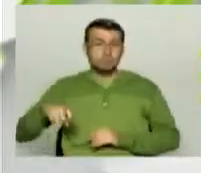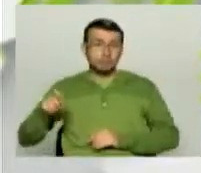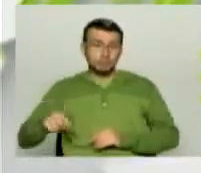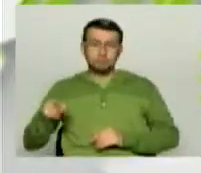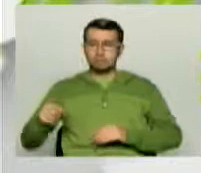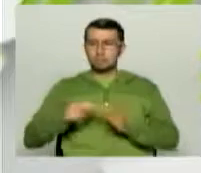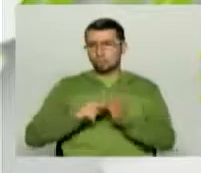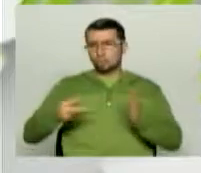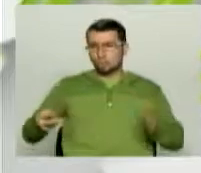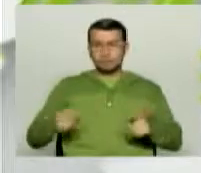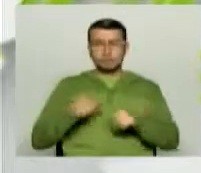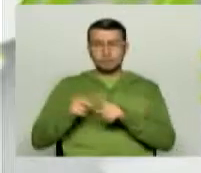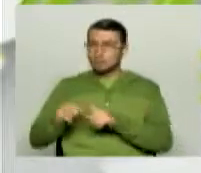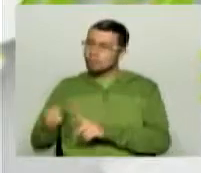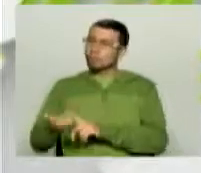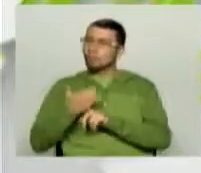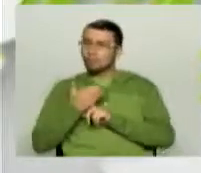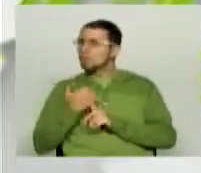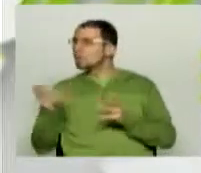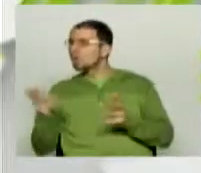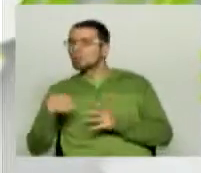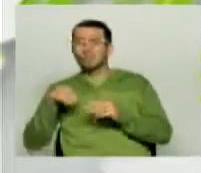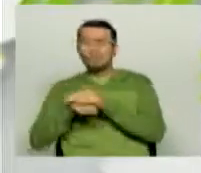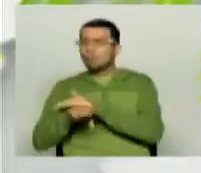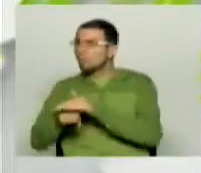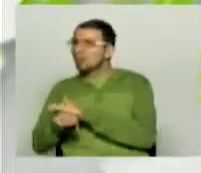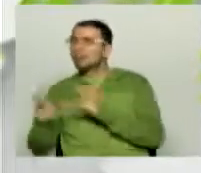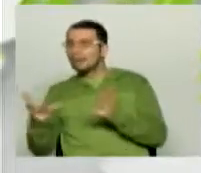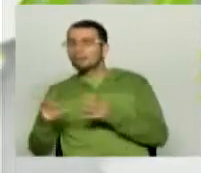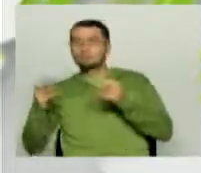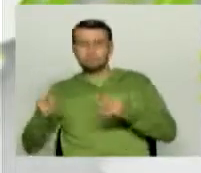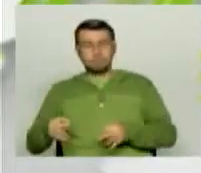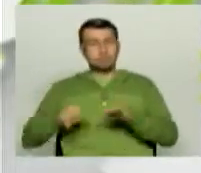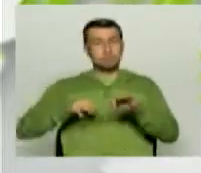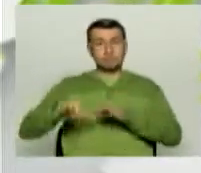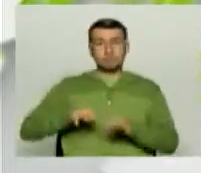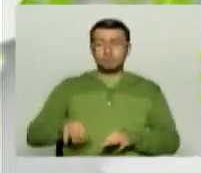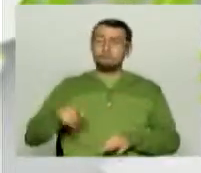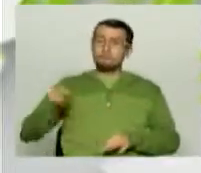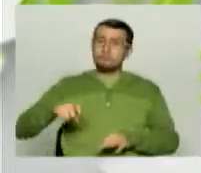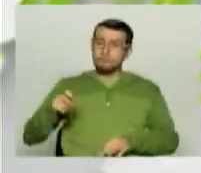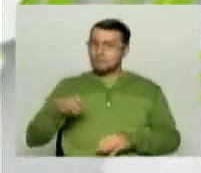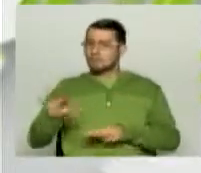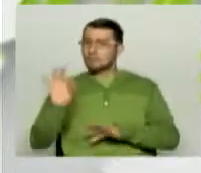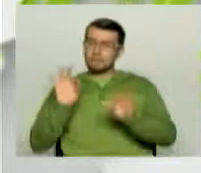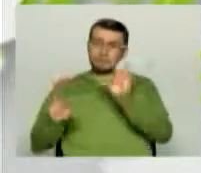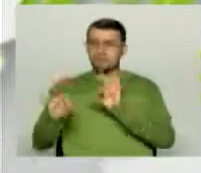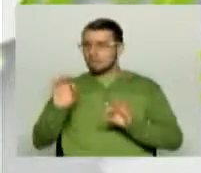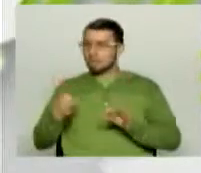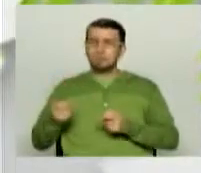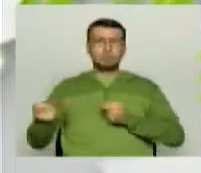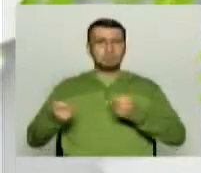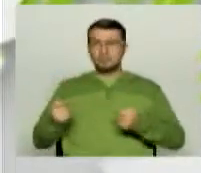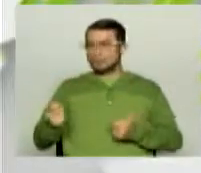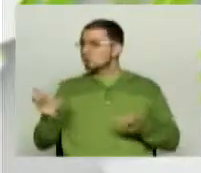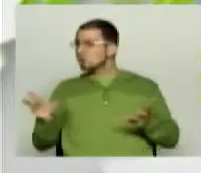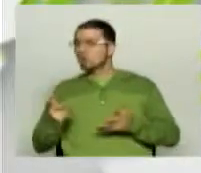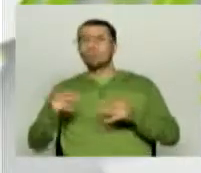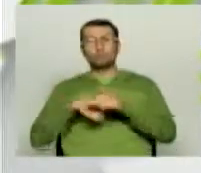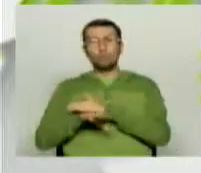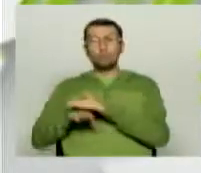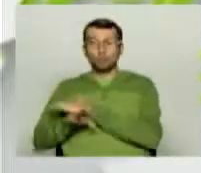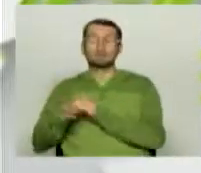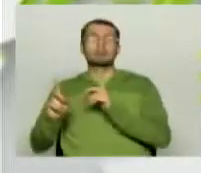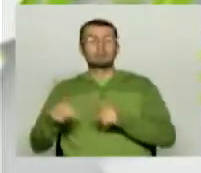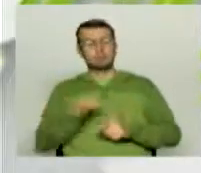para la protección y la identificación del material. Esto con el fin de hacer una buena selección e identificación de los contenidos que van a ser